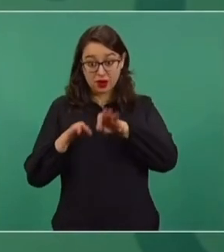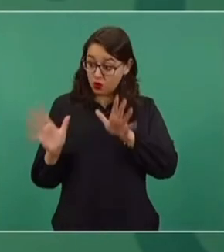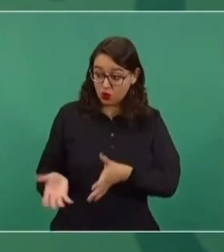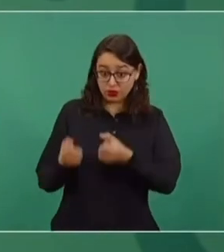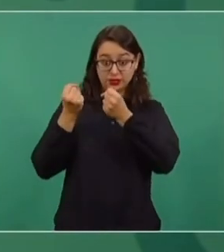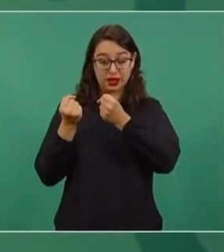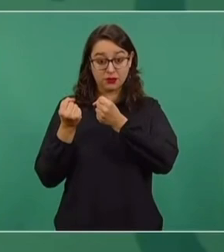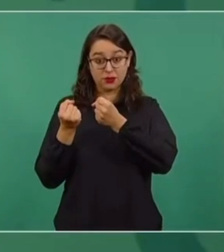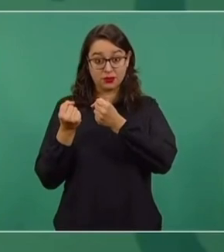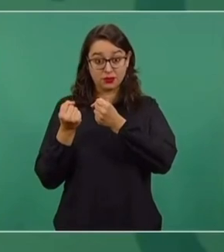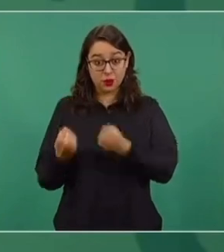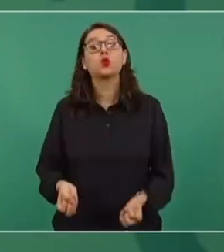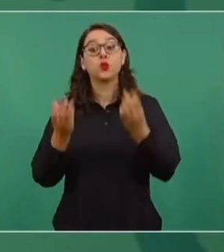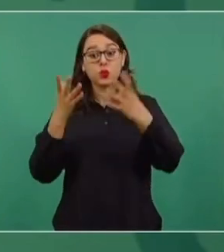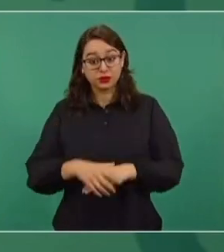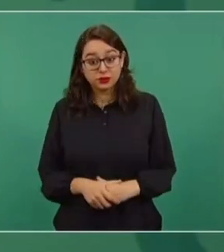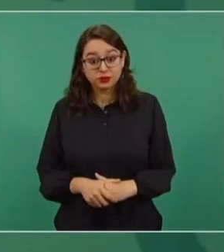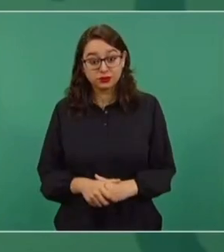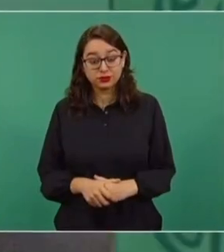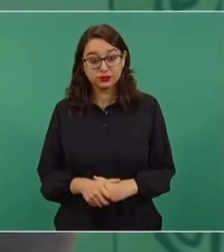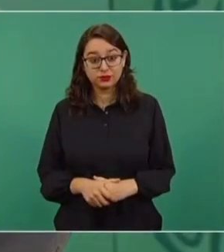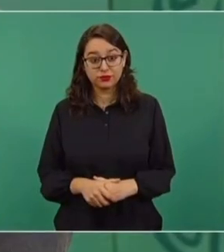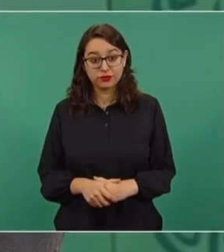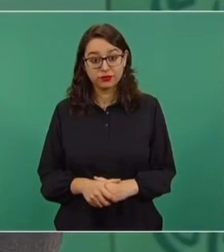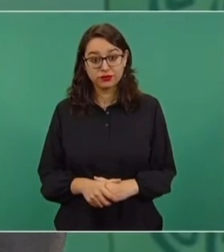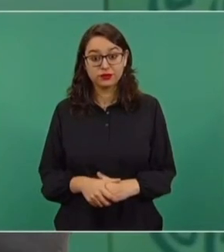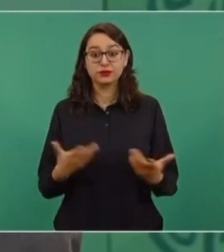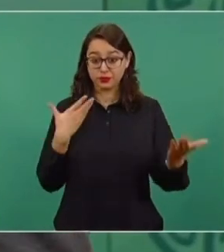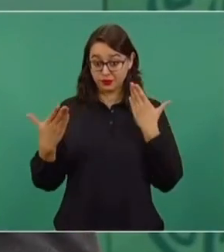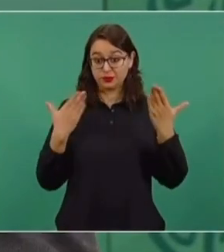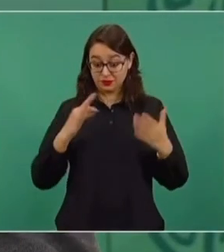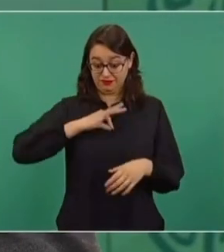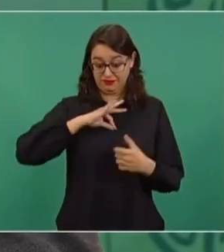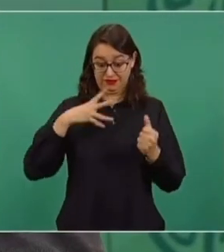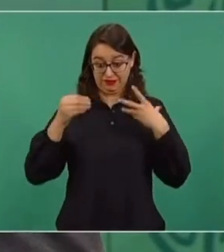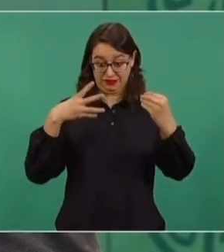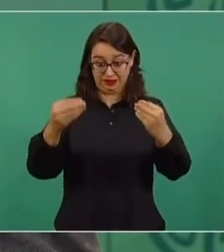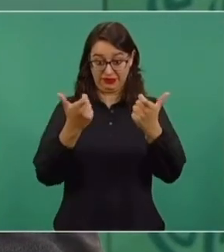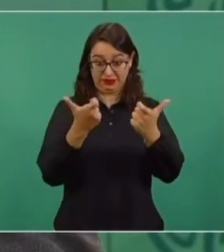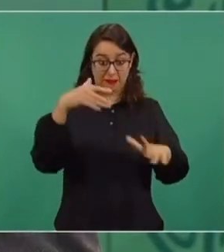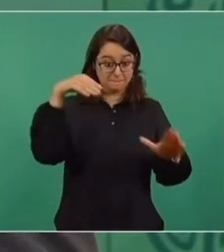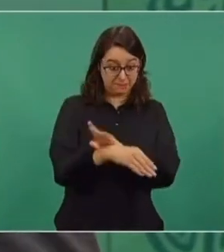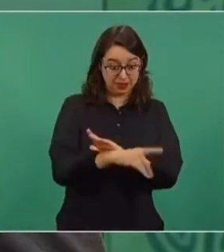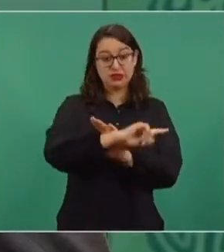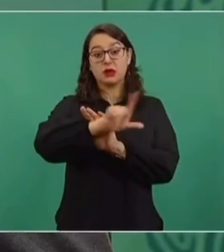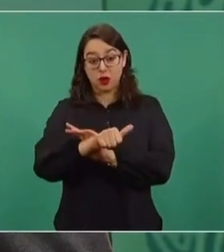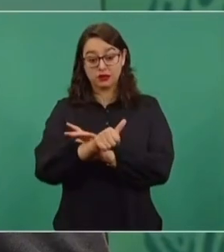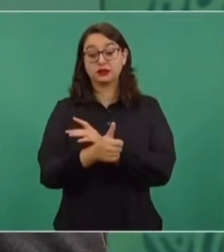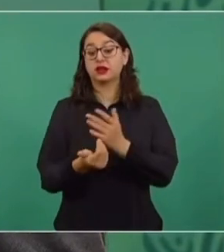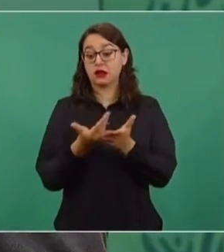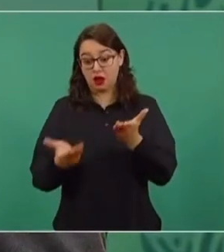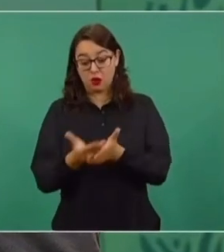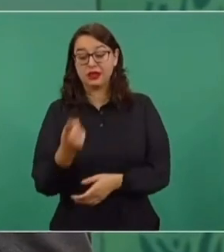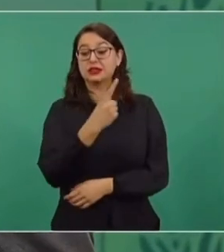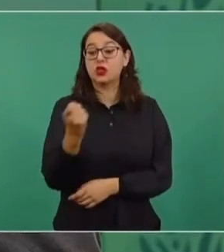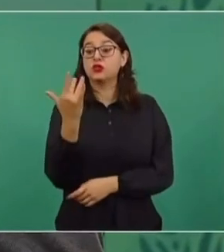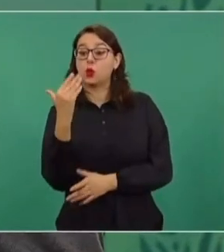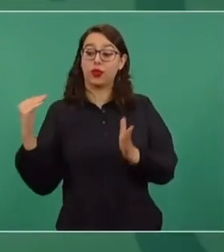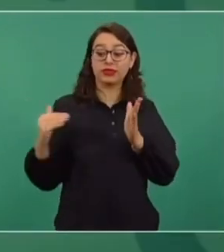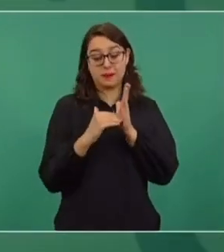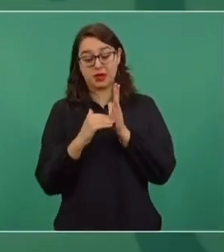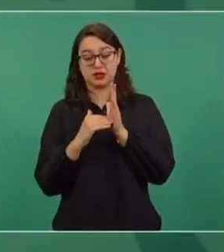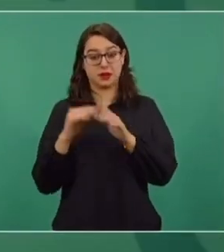De más, tomando en cuenta lo que perdimos con la pandemia, tenemos 150 mil empleos más recuperados.